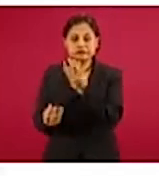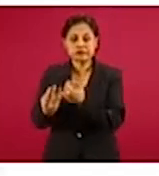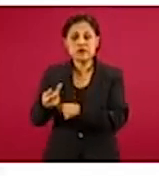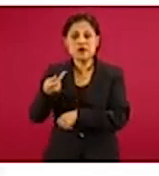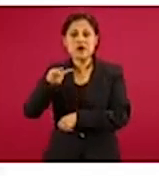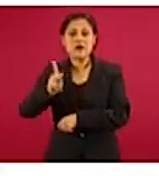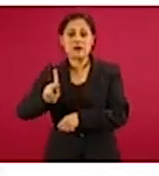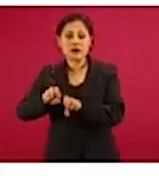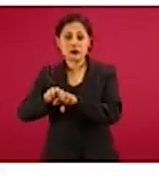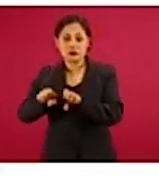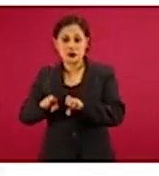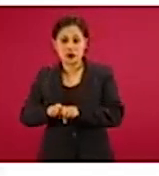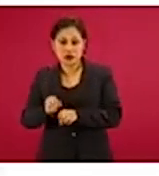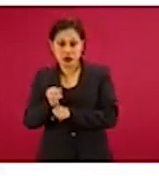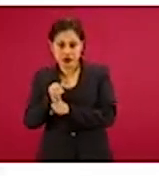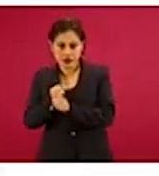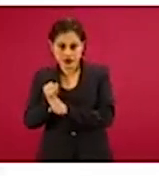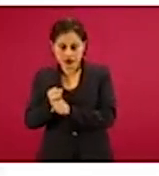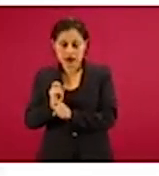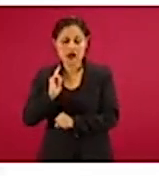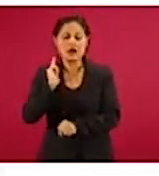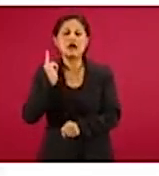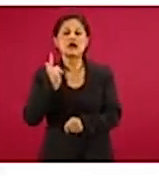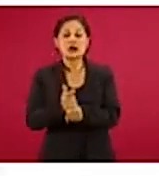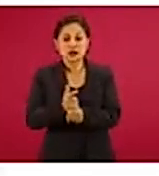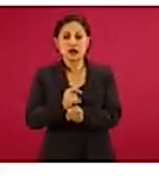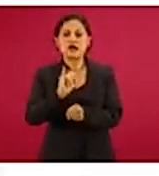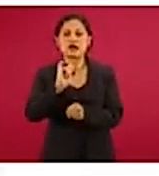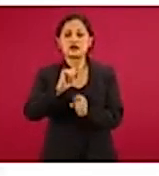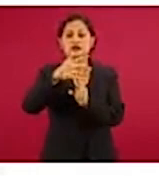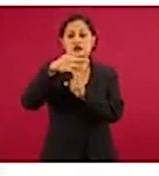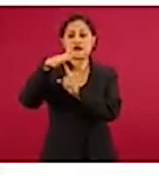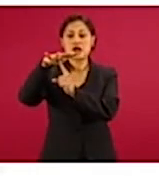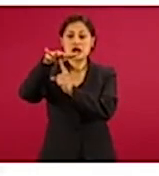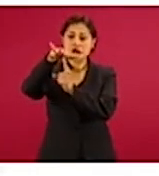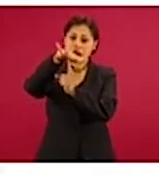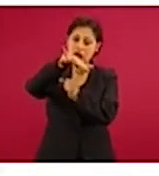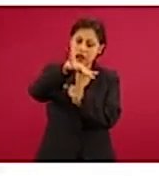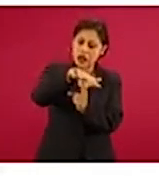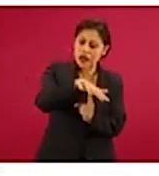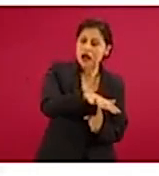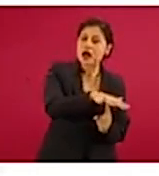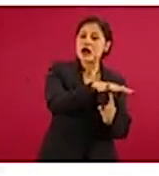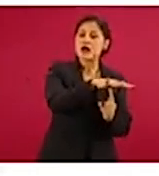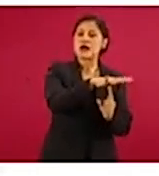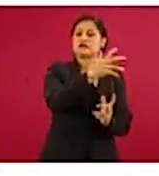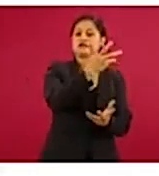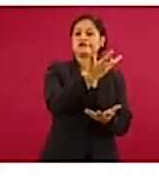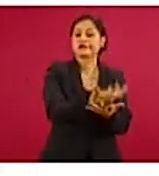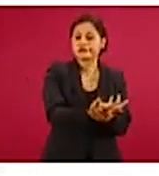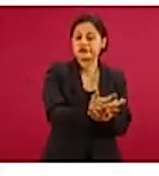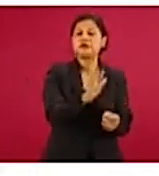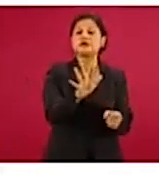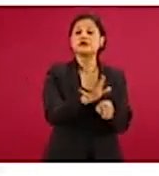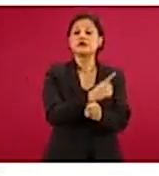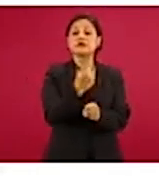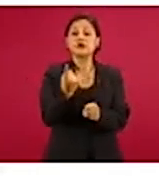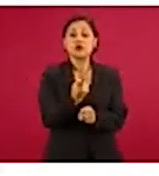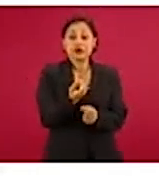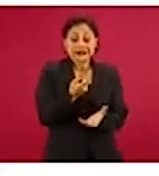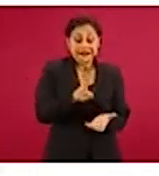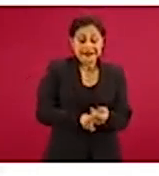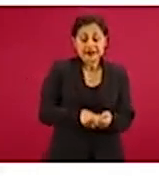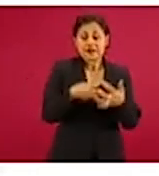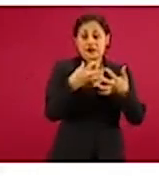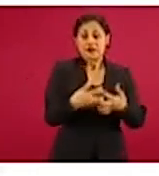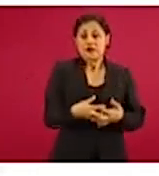que el alaveo repentino hacia la izquierda se debió posiblemente a que ambos actuadores lineales de alaveo